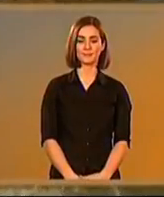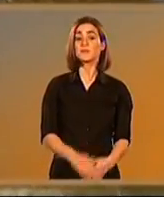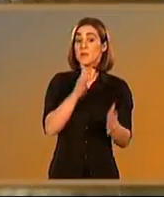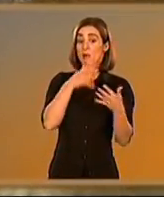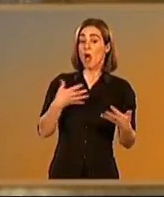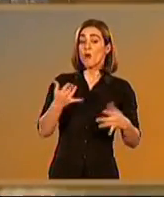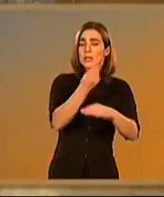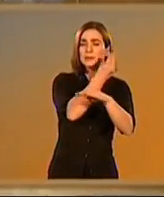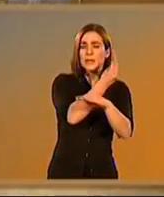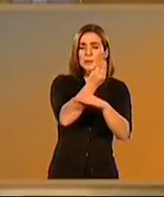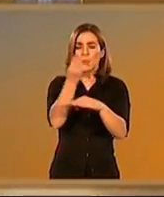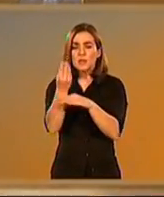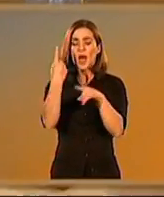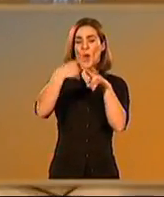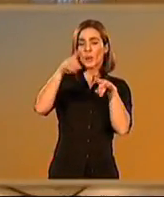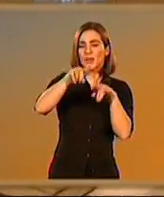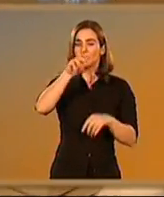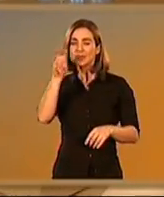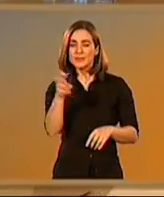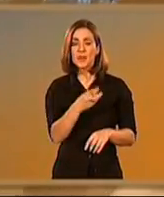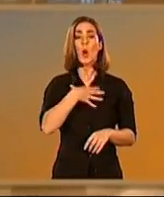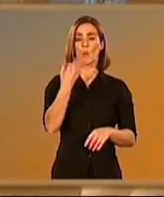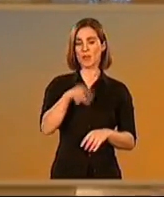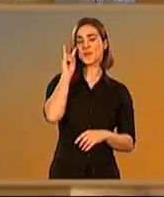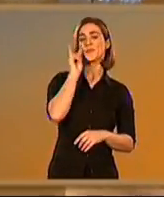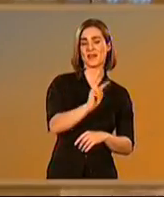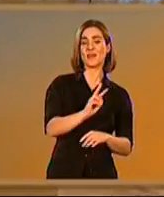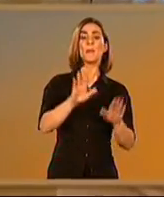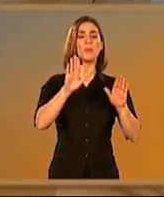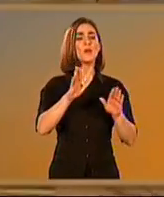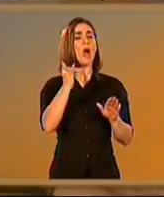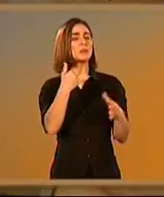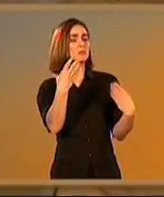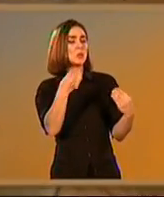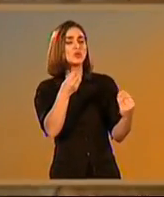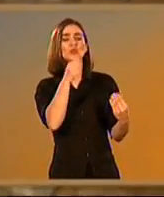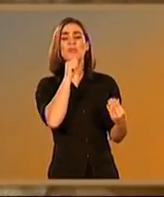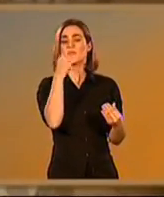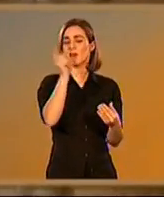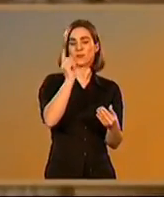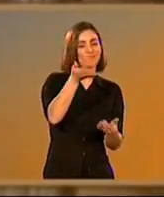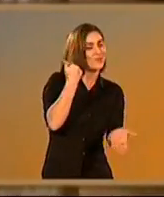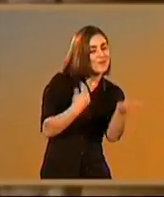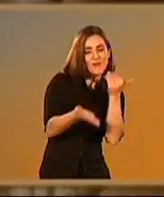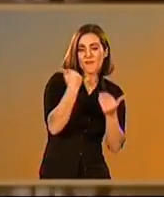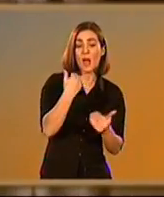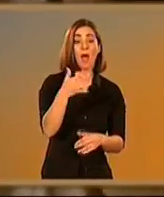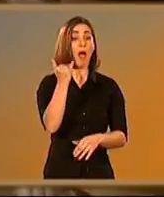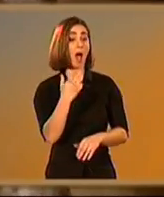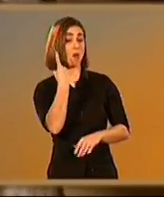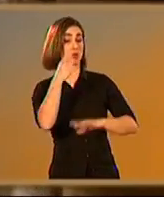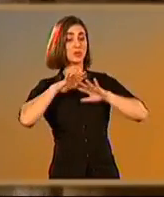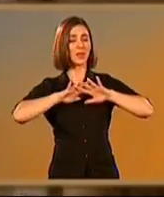De su pasado romano, sin embargo, se pueden contemplar menos restos de los que con seguridad permanecen enterrados, siendo